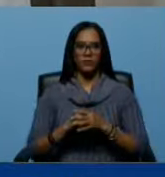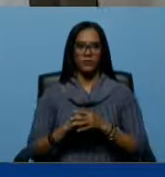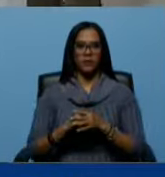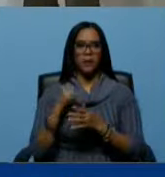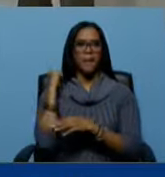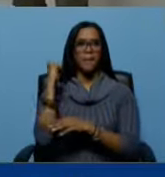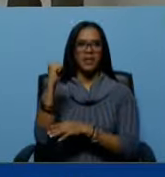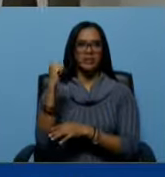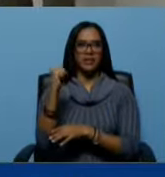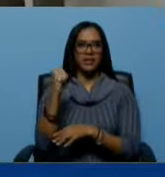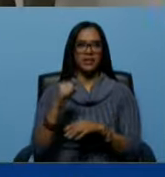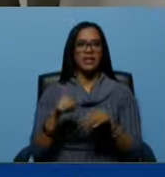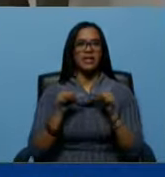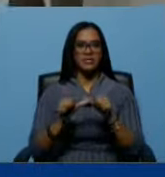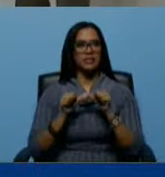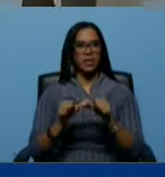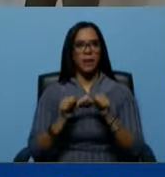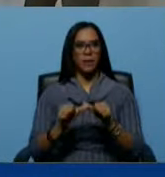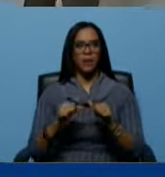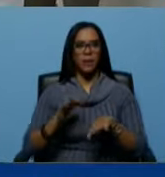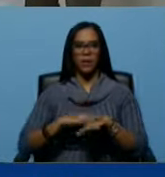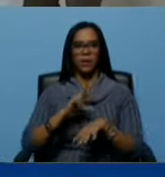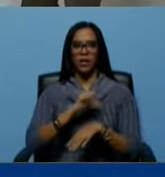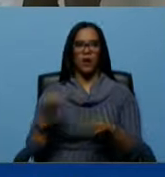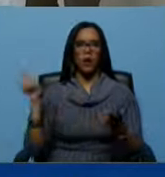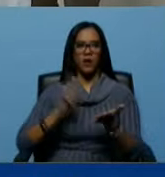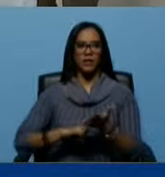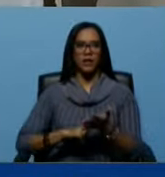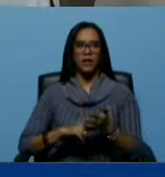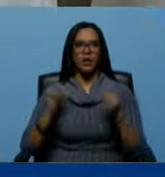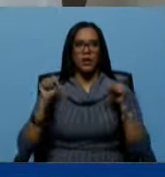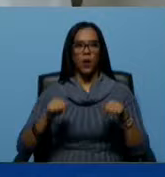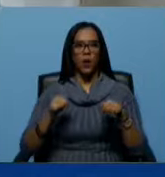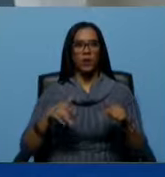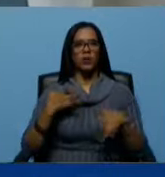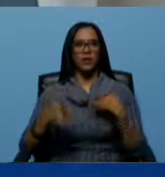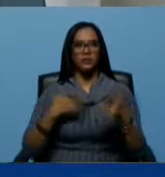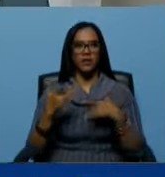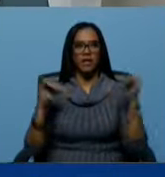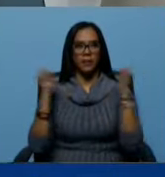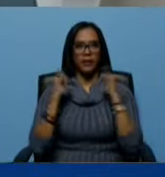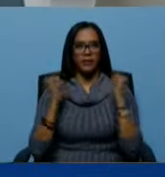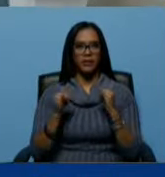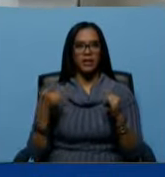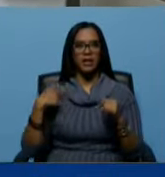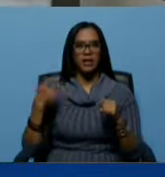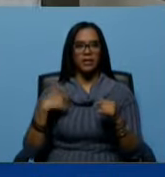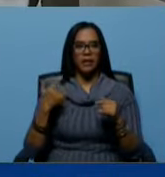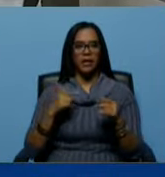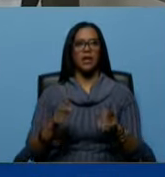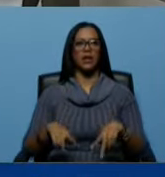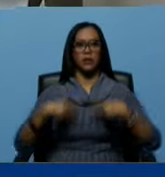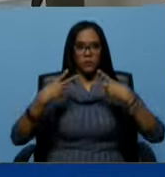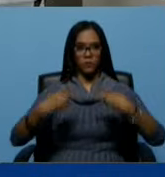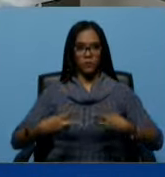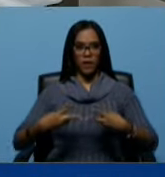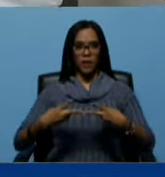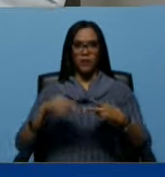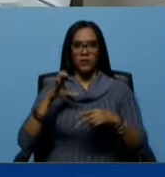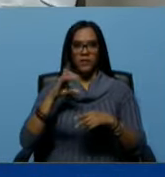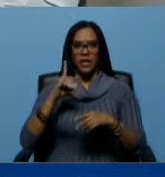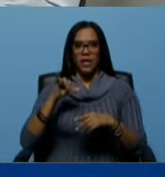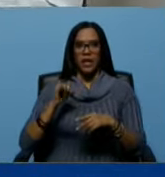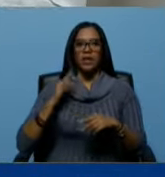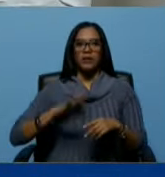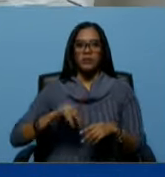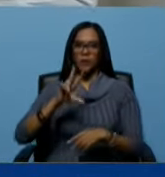Vencimos y así siempre va a ser porque no volverán. Hoy nos sentimos felices de tener rehabilitado un CDI que tuvo